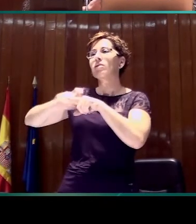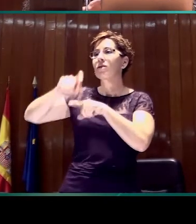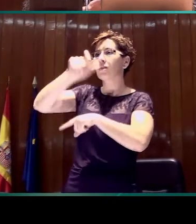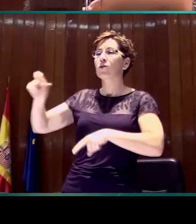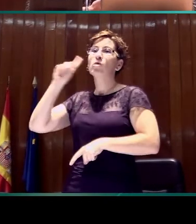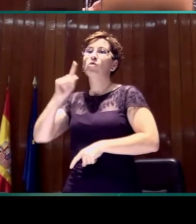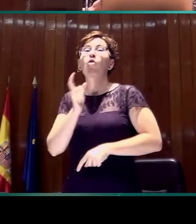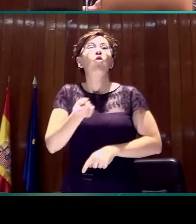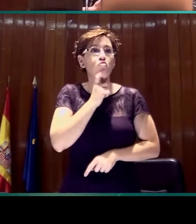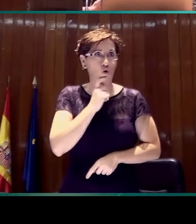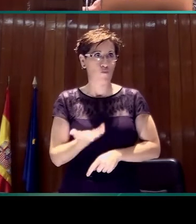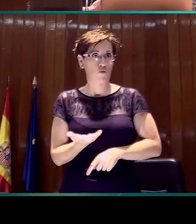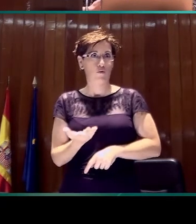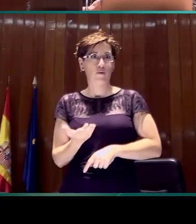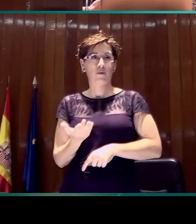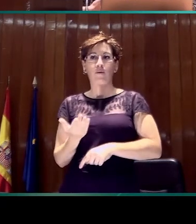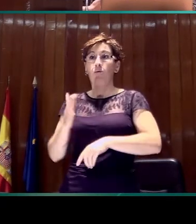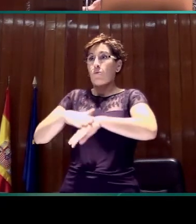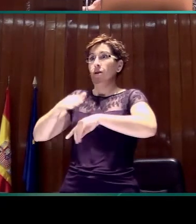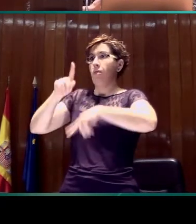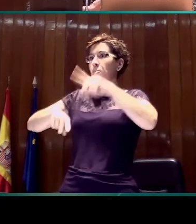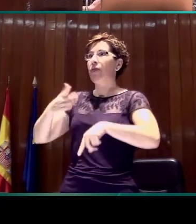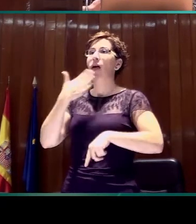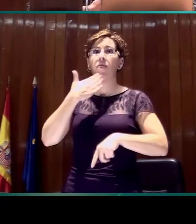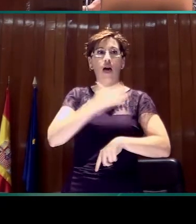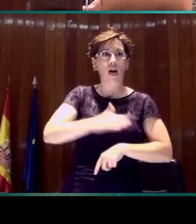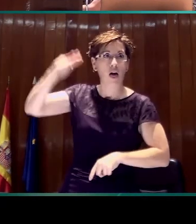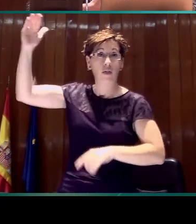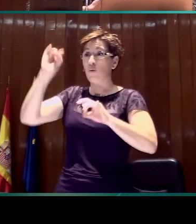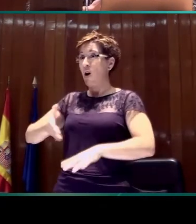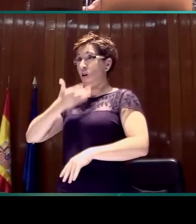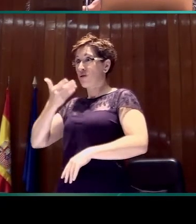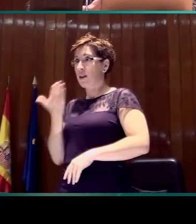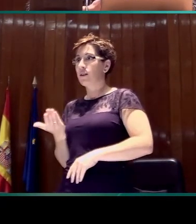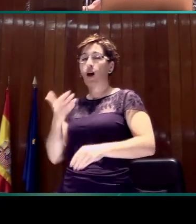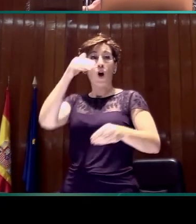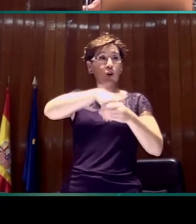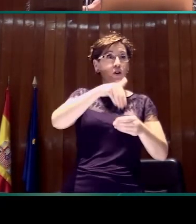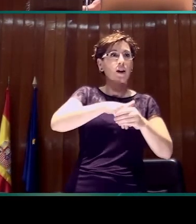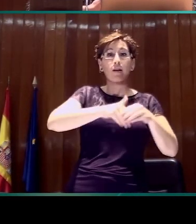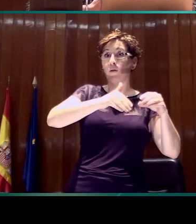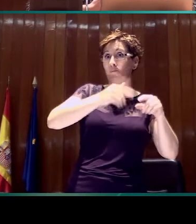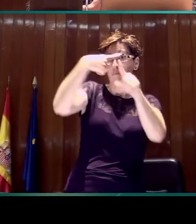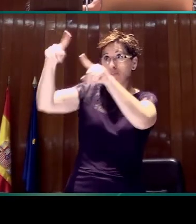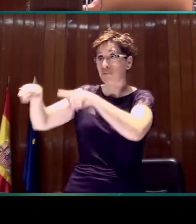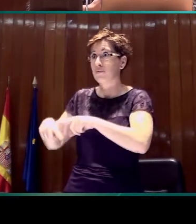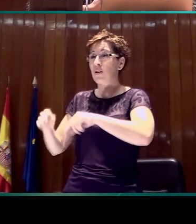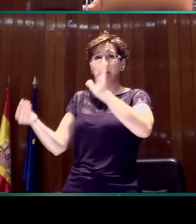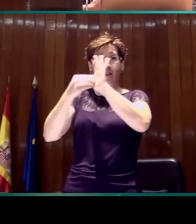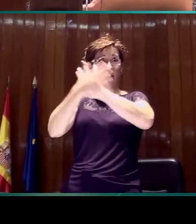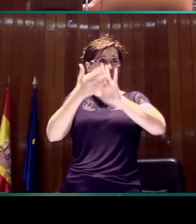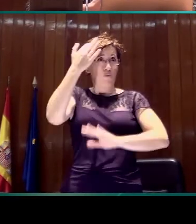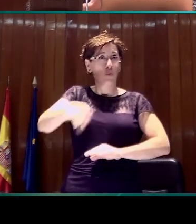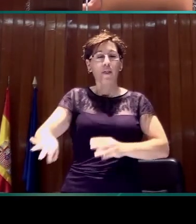diferentes franjas de edad, como sucede también con las personas oyentes. Hay diferentes contenidos en los que incluir la lengua de signos, de acuerdo a esas